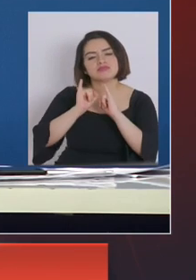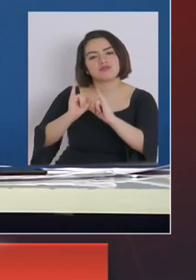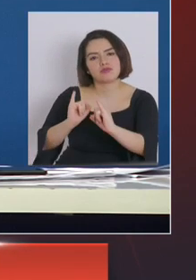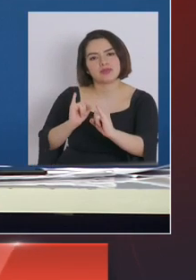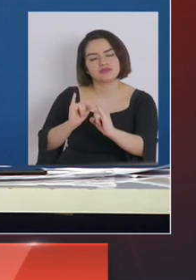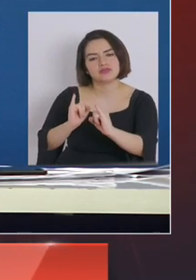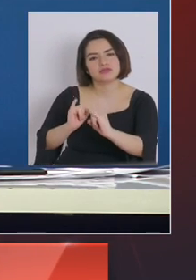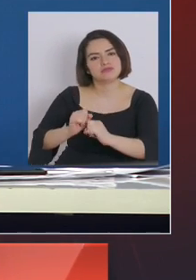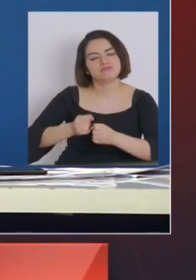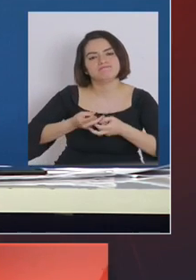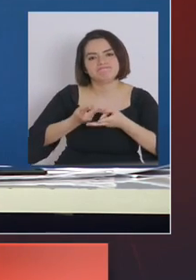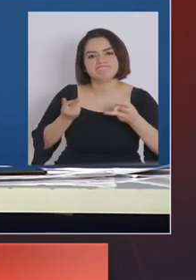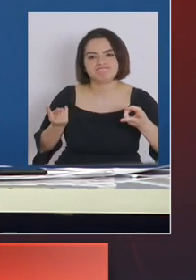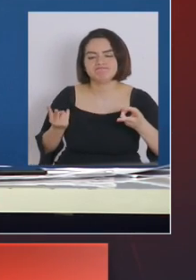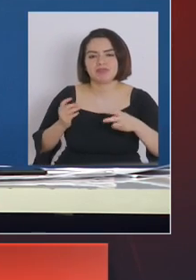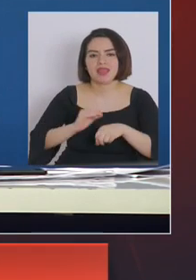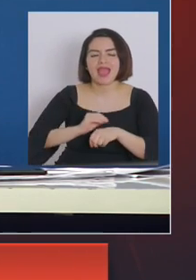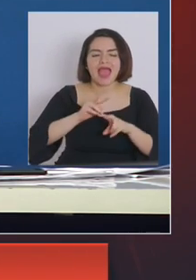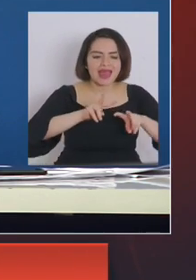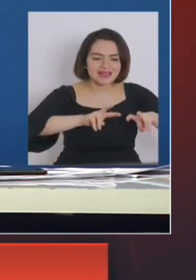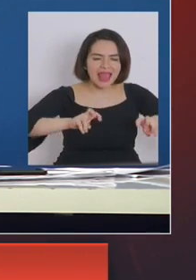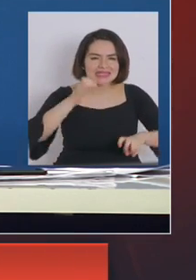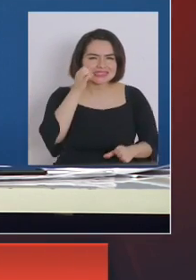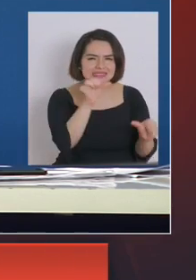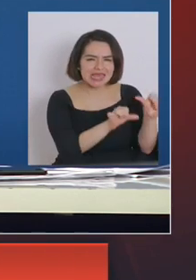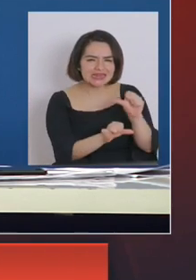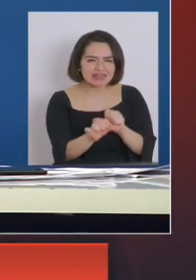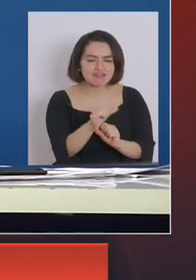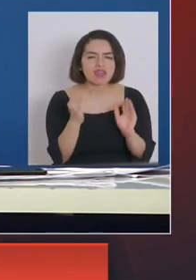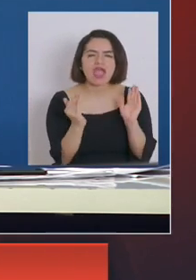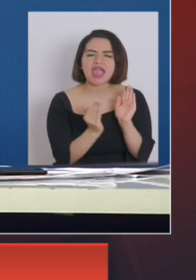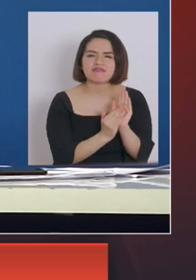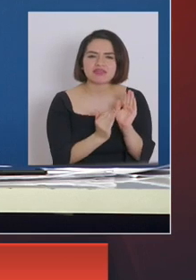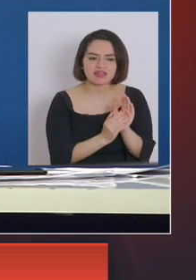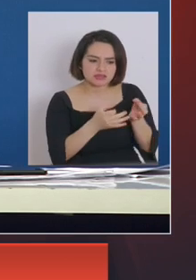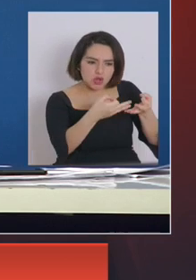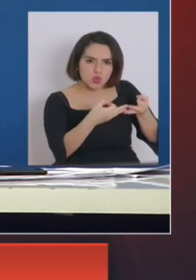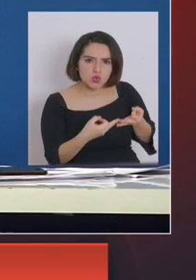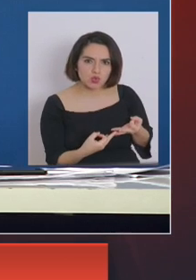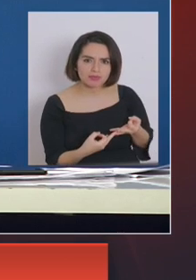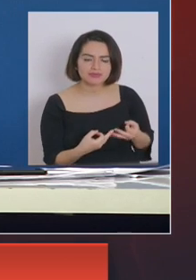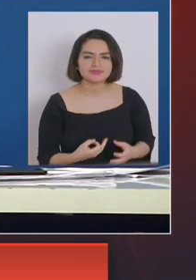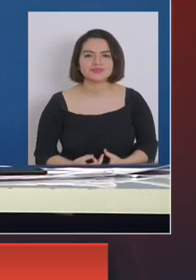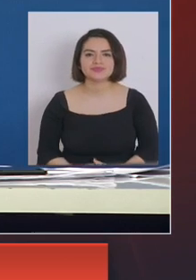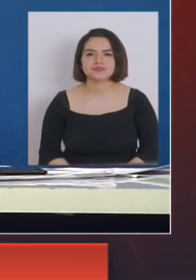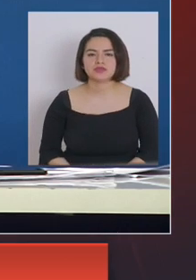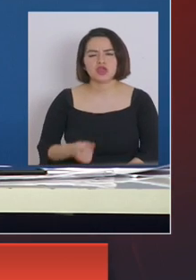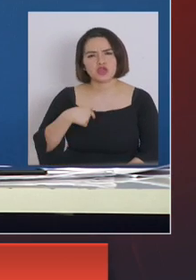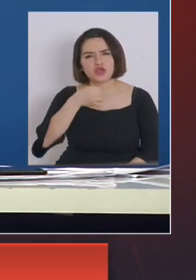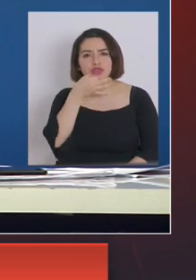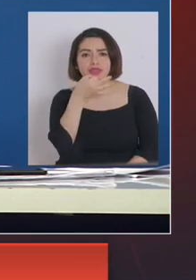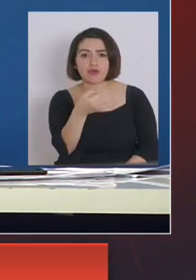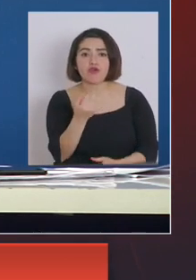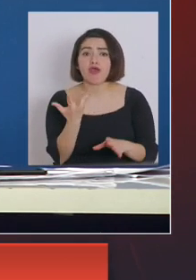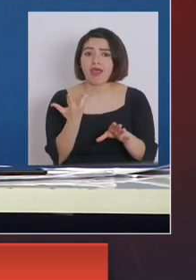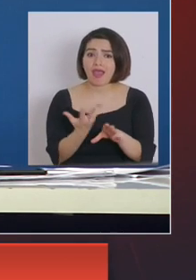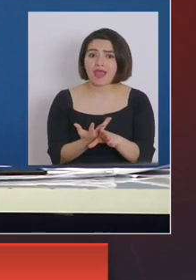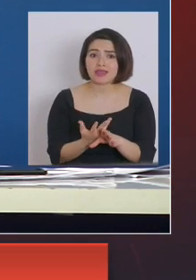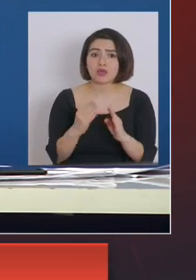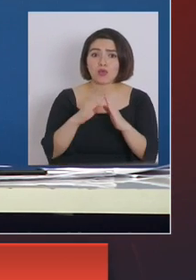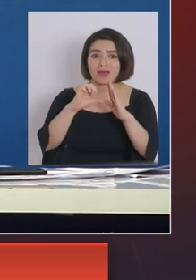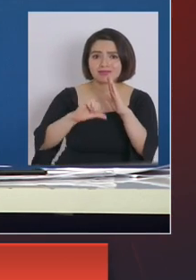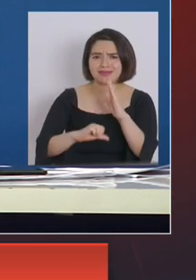correspondientes al análisis científico y basado en evidencia de esas cifras. Si yo digo que va a haber cuarentena,